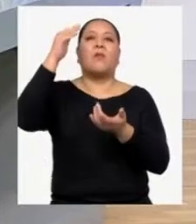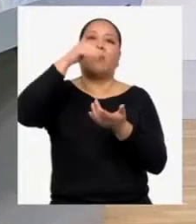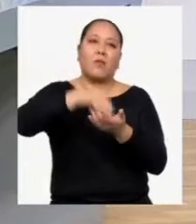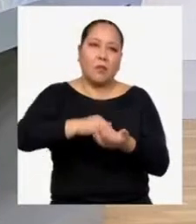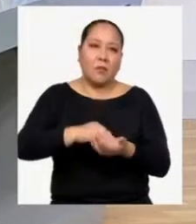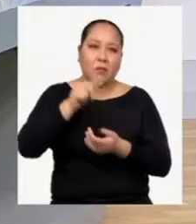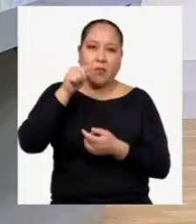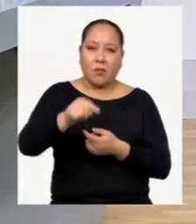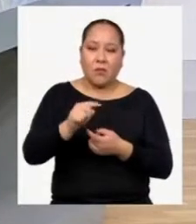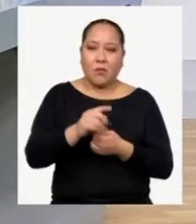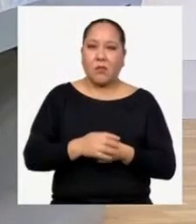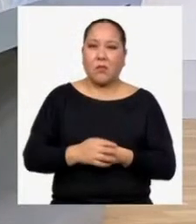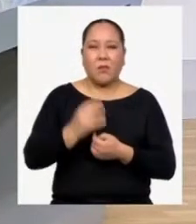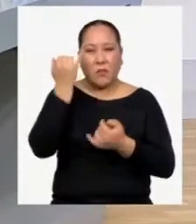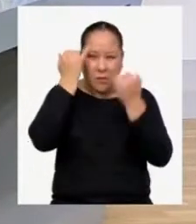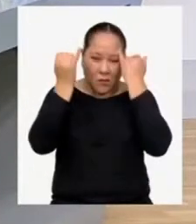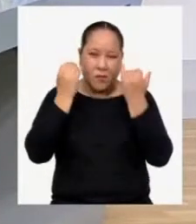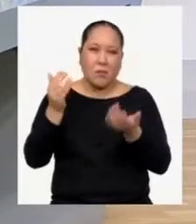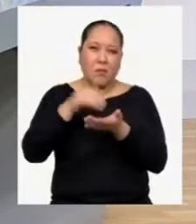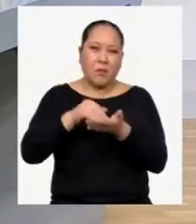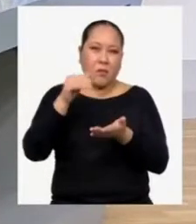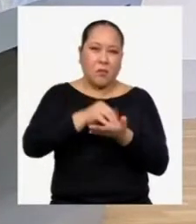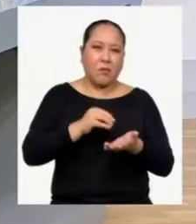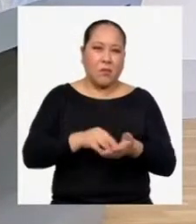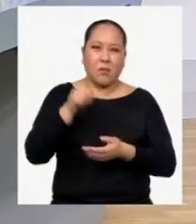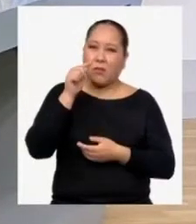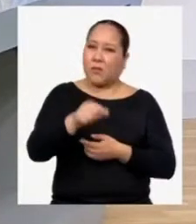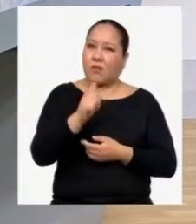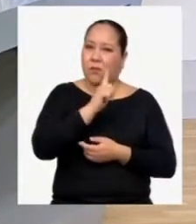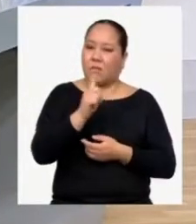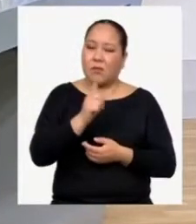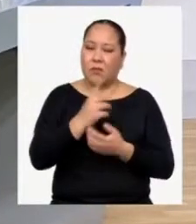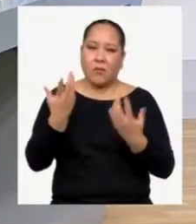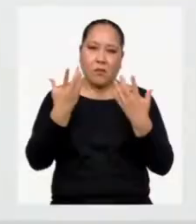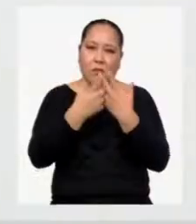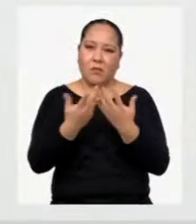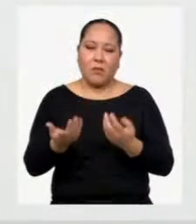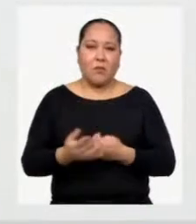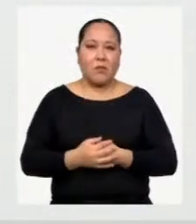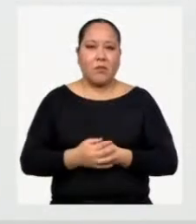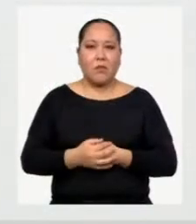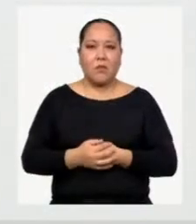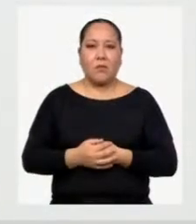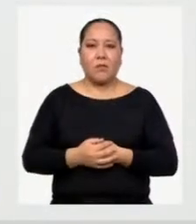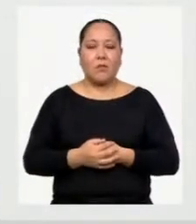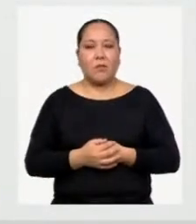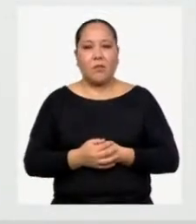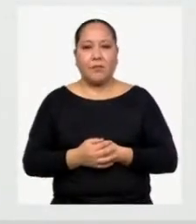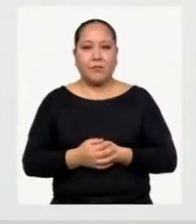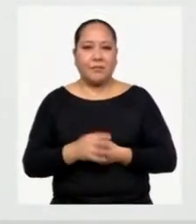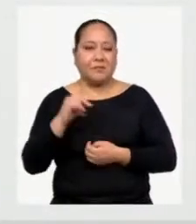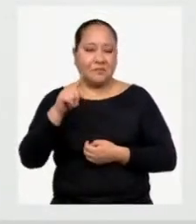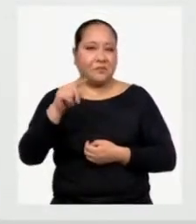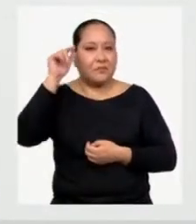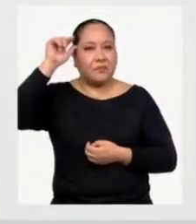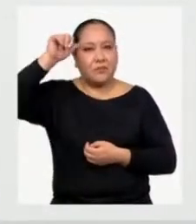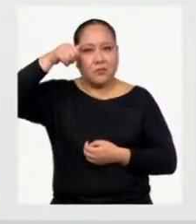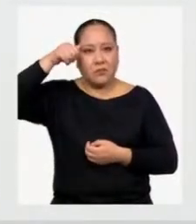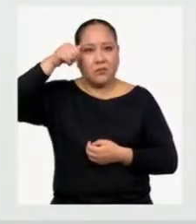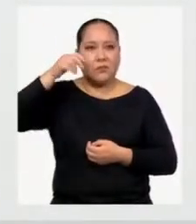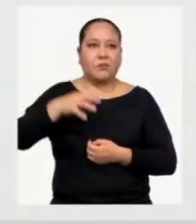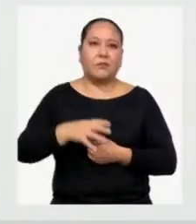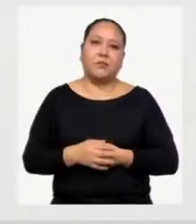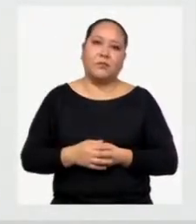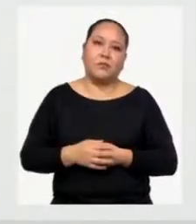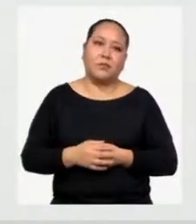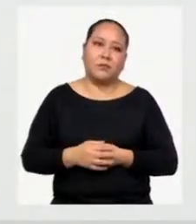innecesaria una idea Entonces el texto no sería coherente Bien A ver si recuerdas ¿En qué